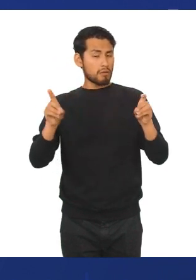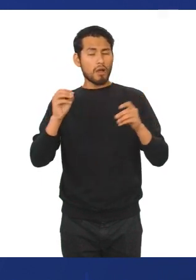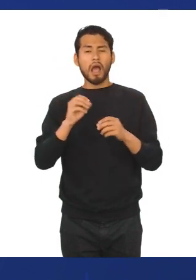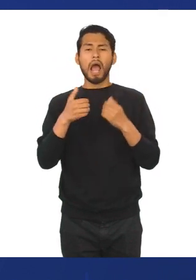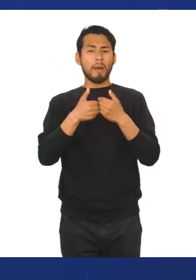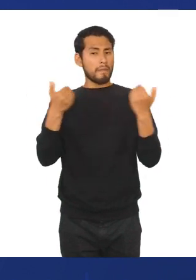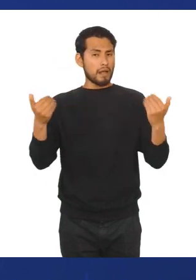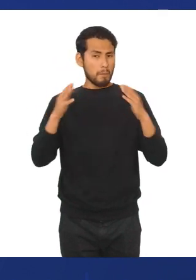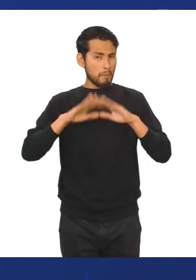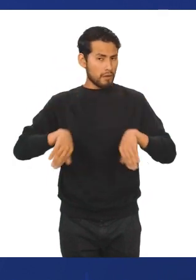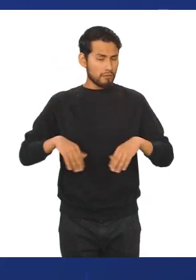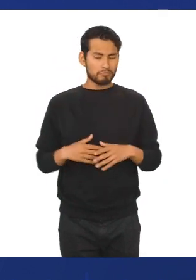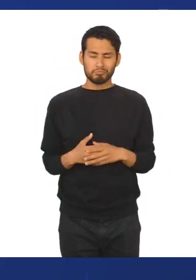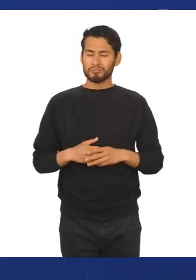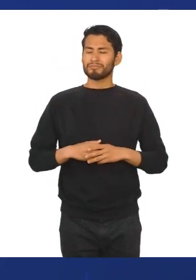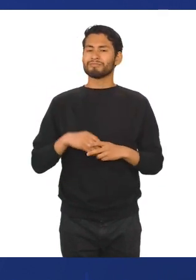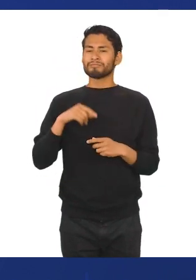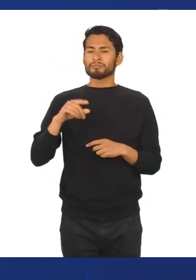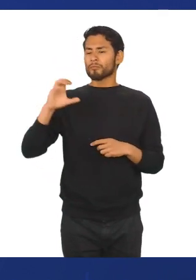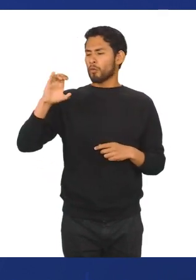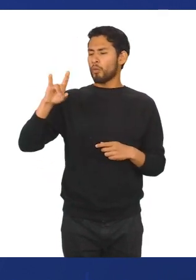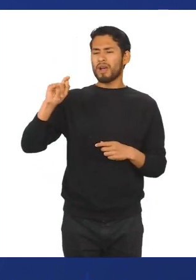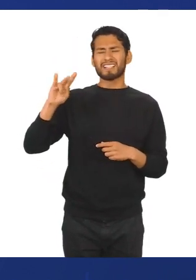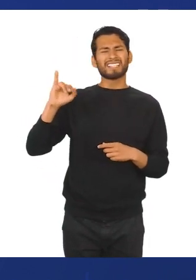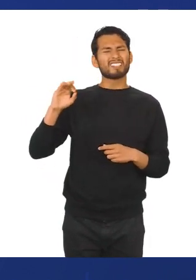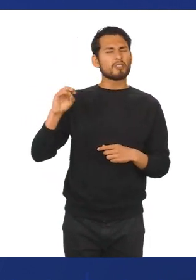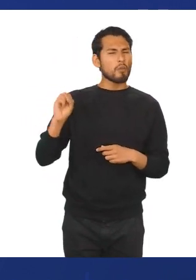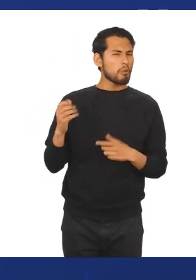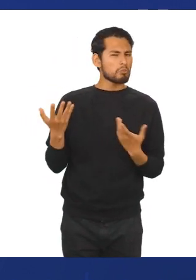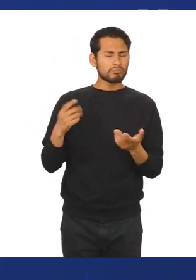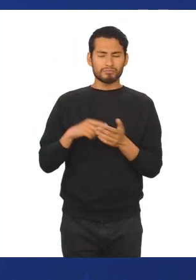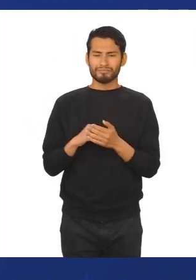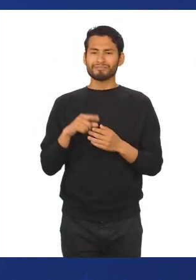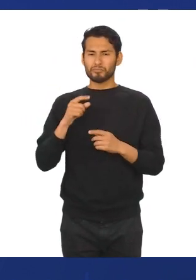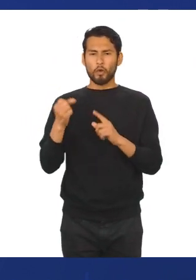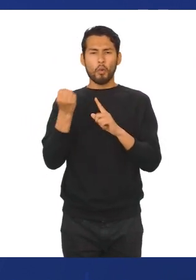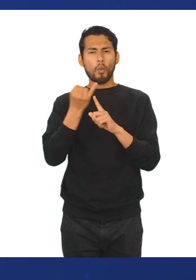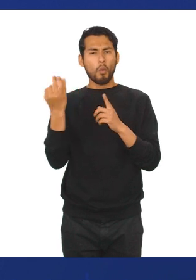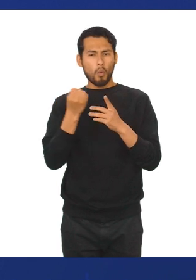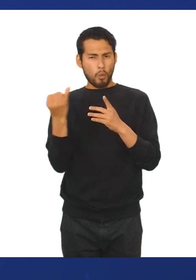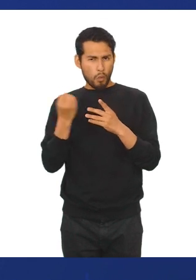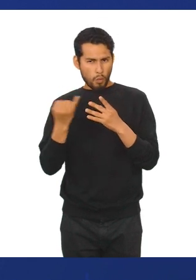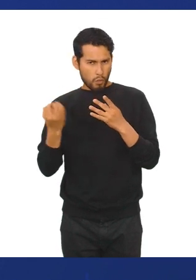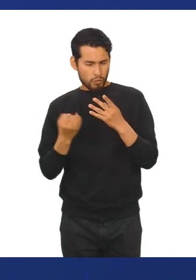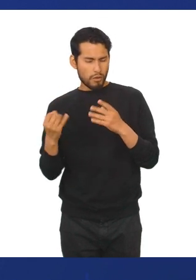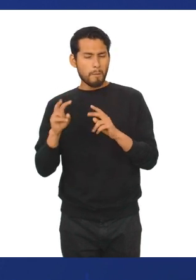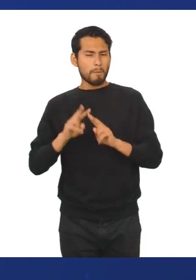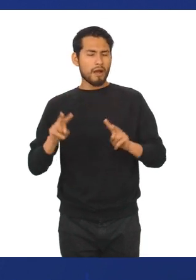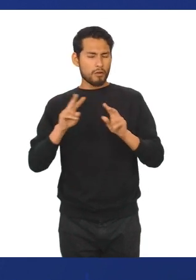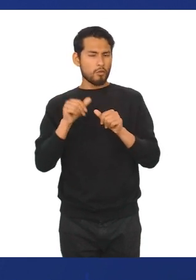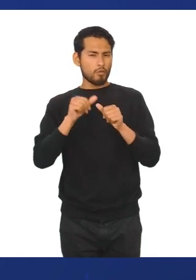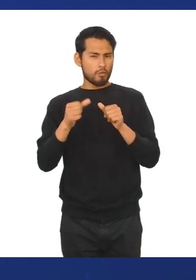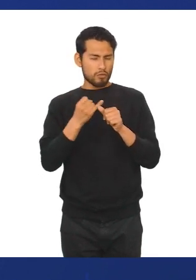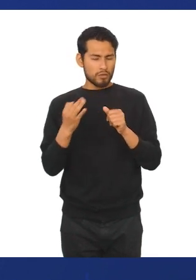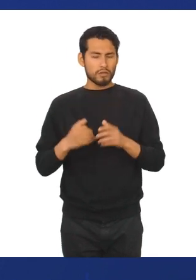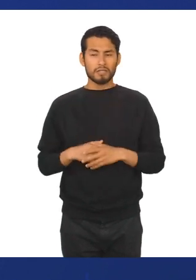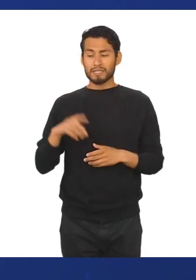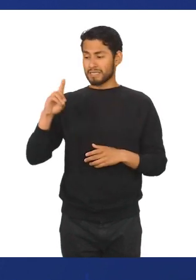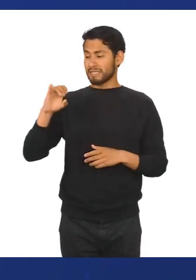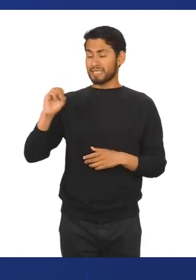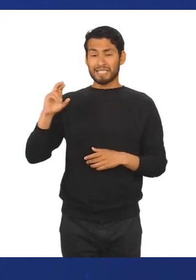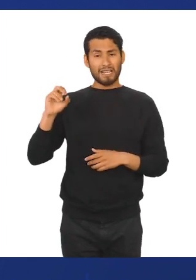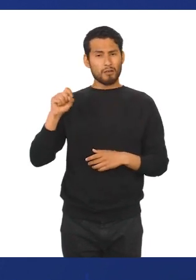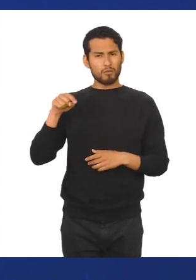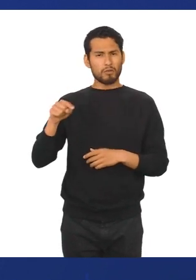Cuantitativos, se refieren a cantidades o valores numéricos. Pueden ser... Discretos, si toman valores